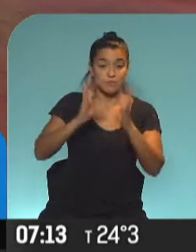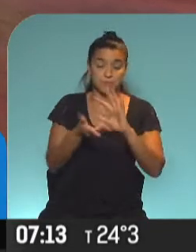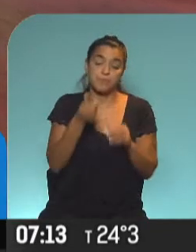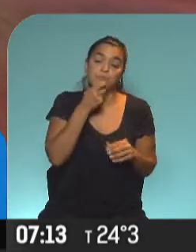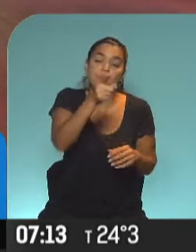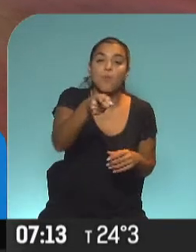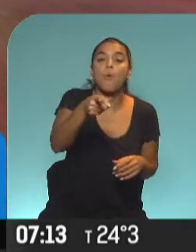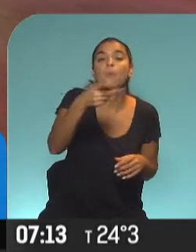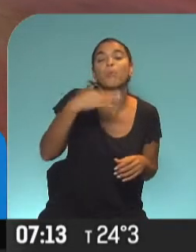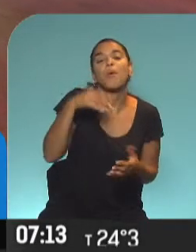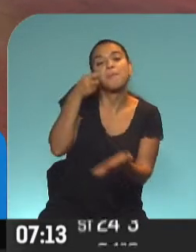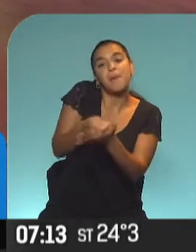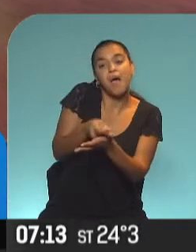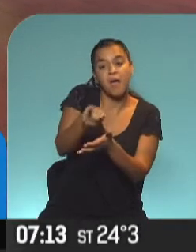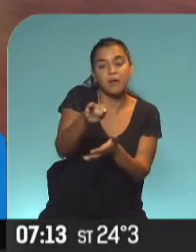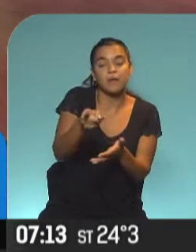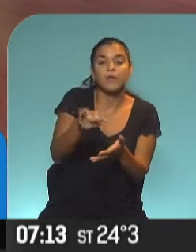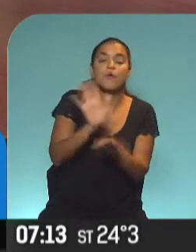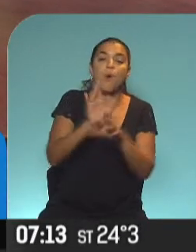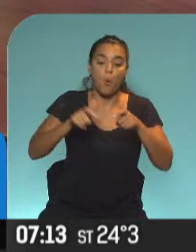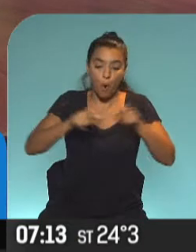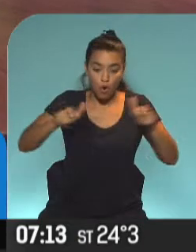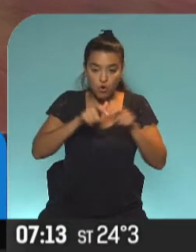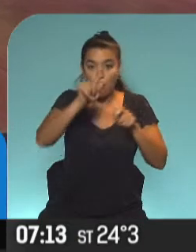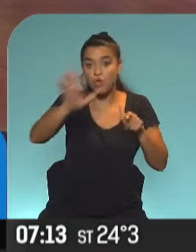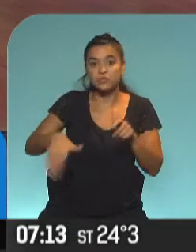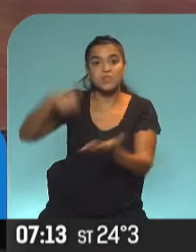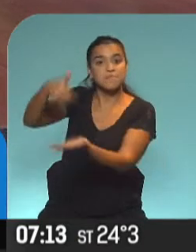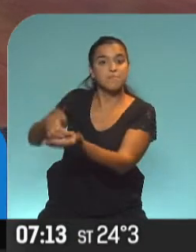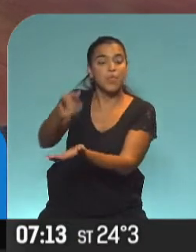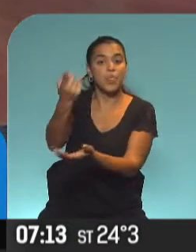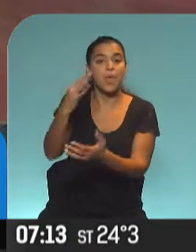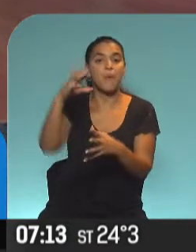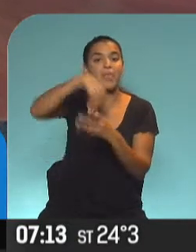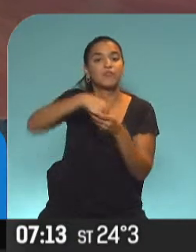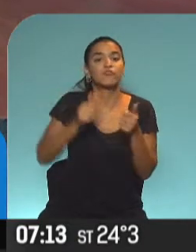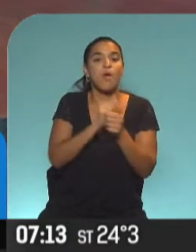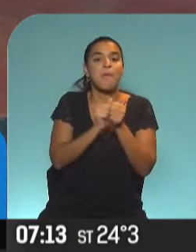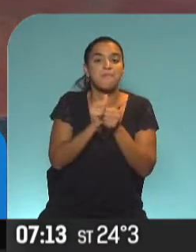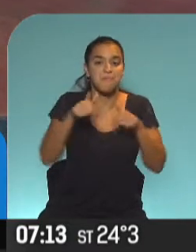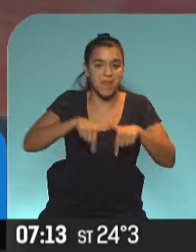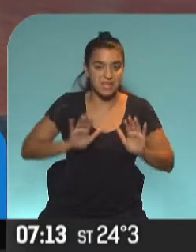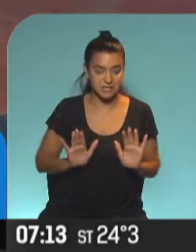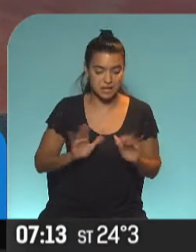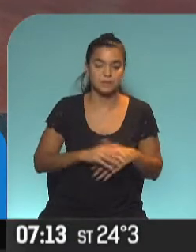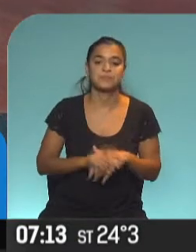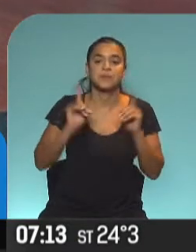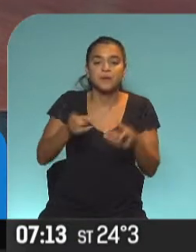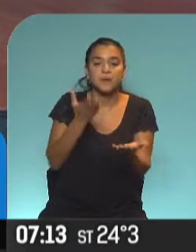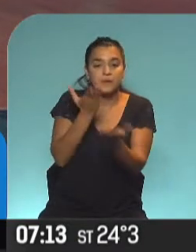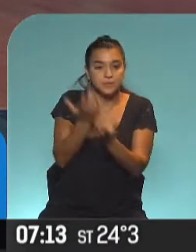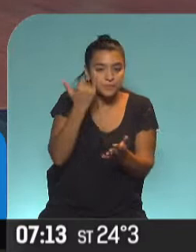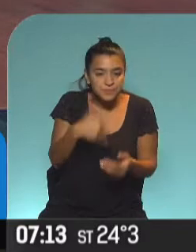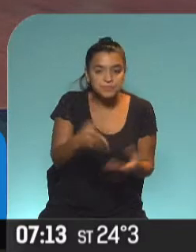de que tengas que pagar, que eso funcione como un bono que vos tengas que invertir en tu empresa. Ahí va. También tenemos pedidos ya para